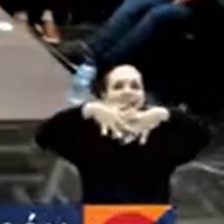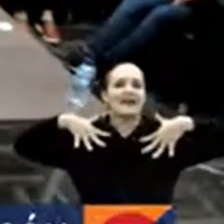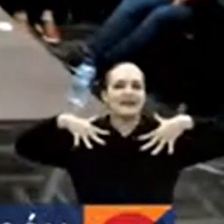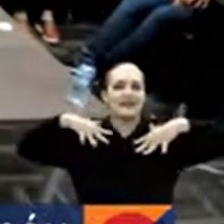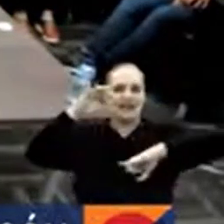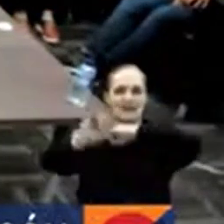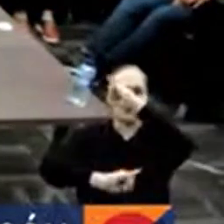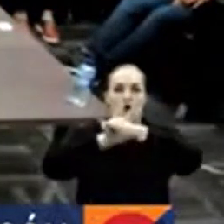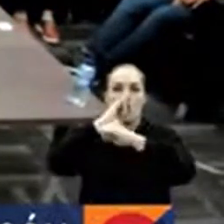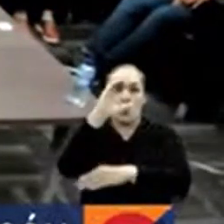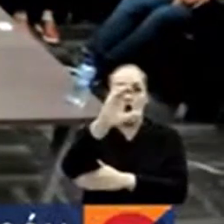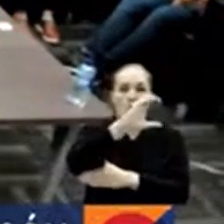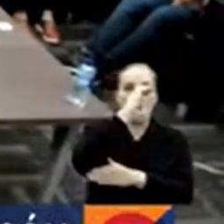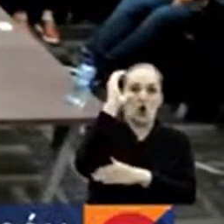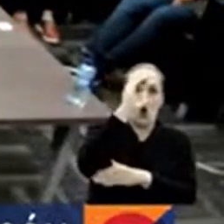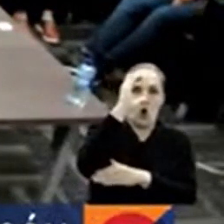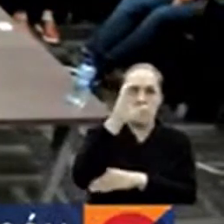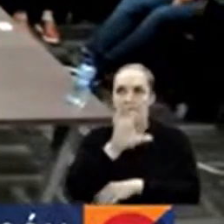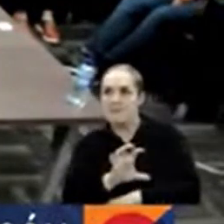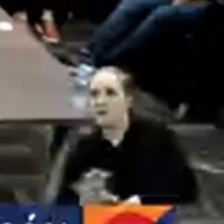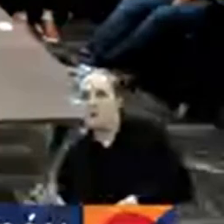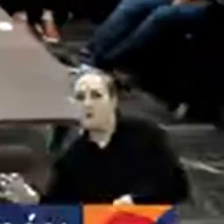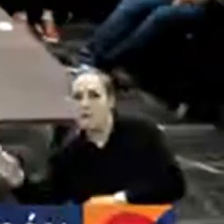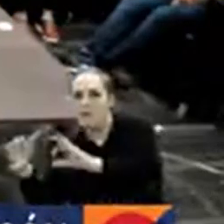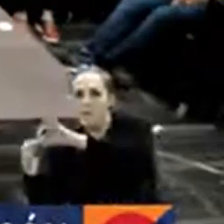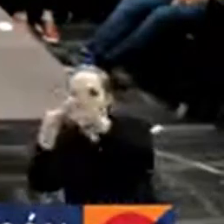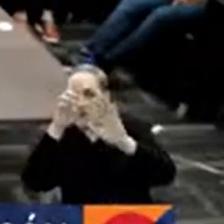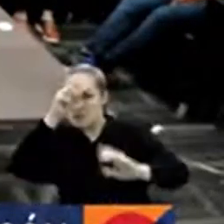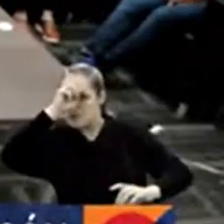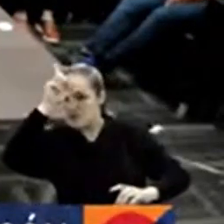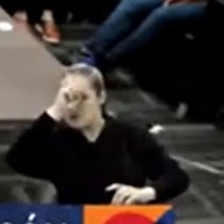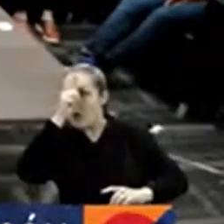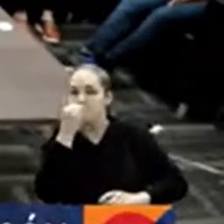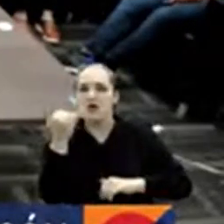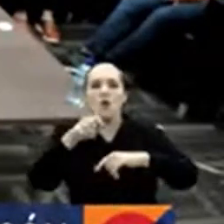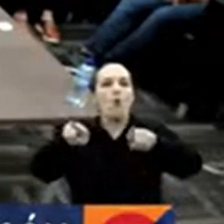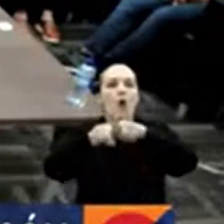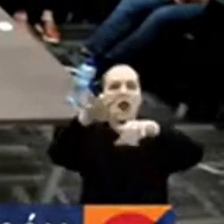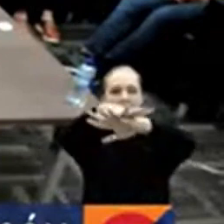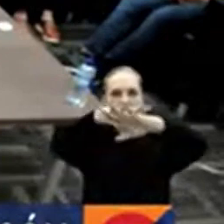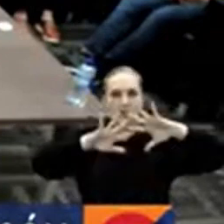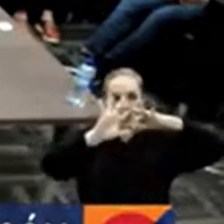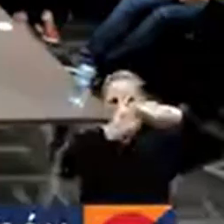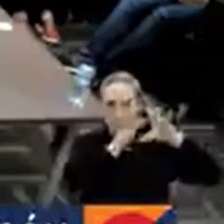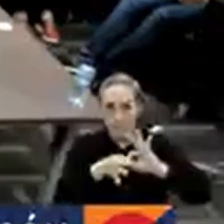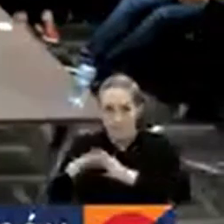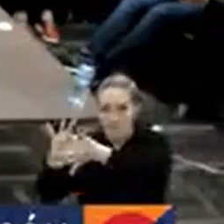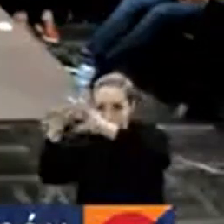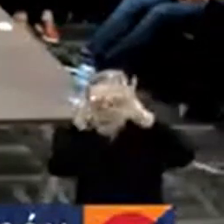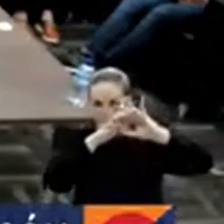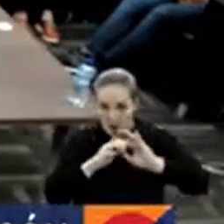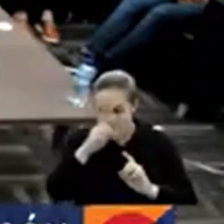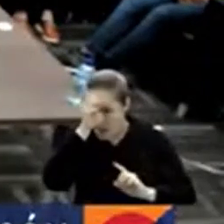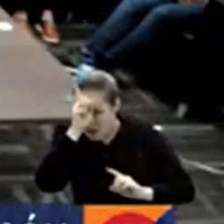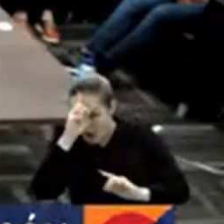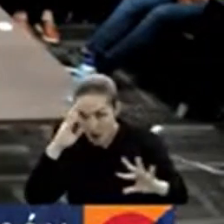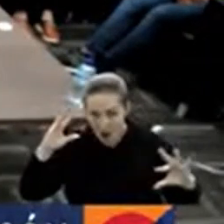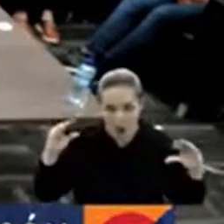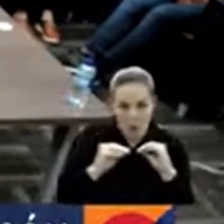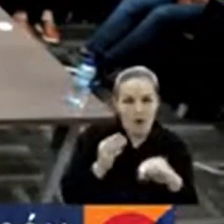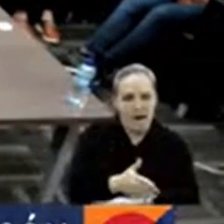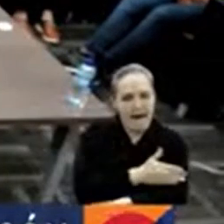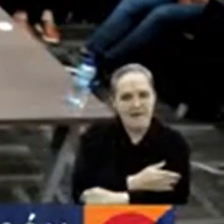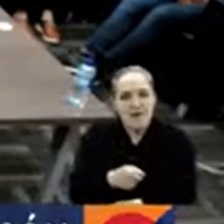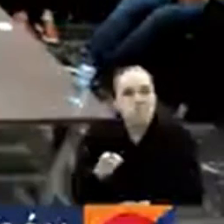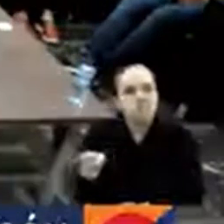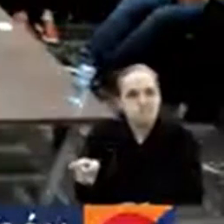Colombia y otros países, su señoría. Hay una red criminal. Estas personas se concertaron previamente